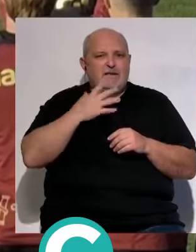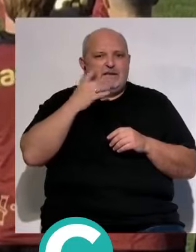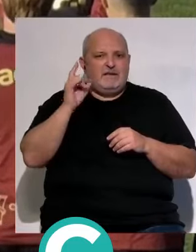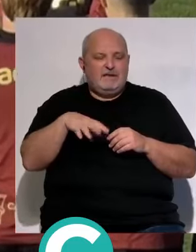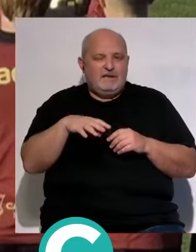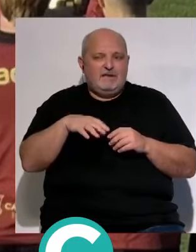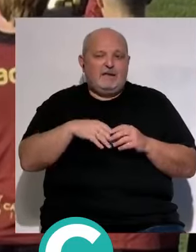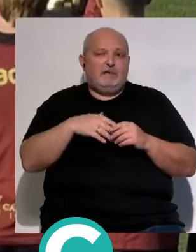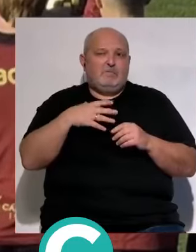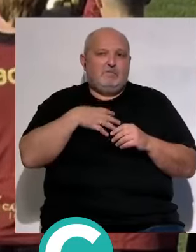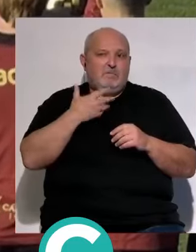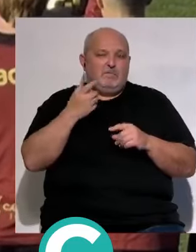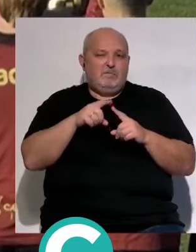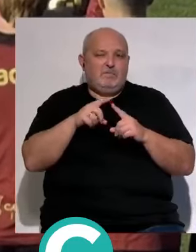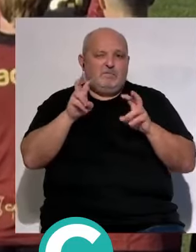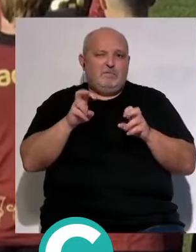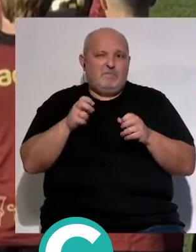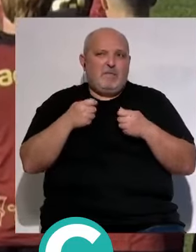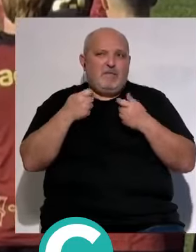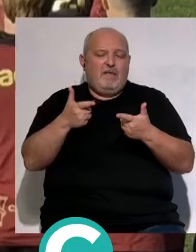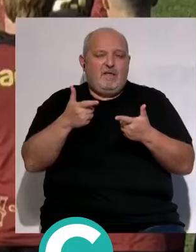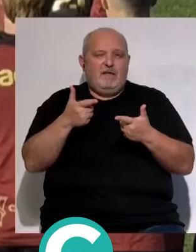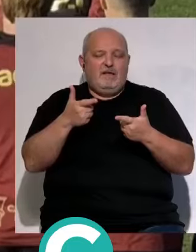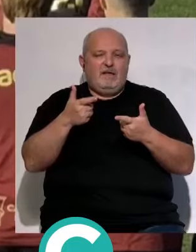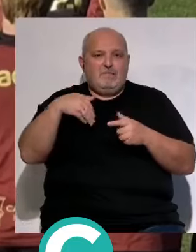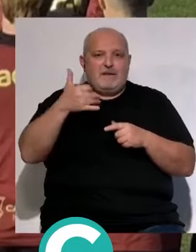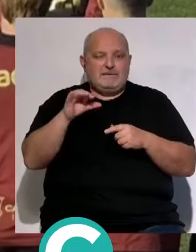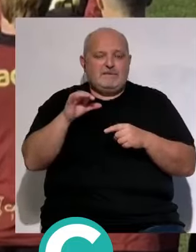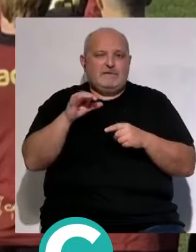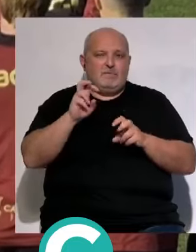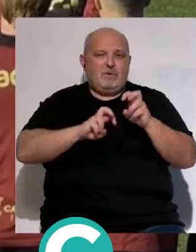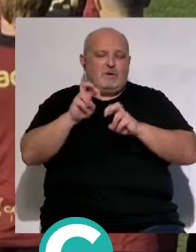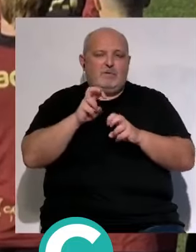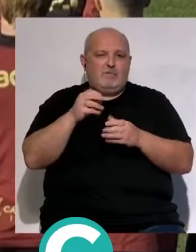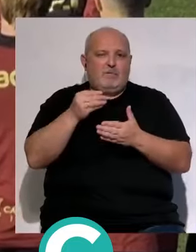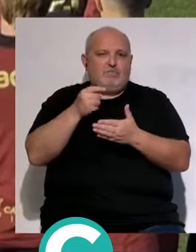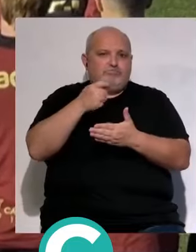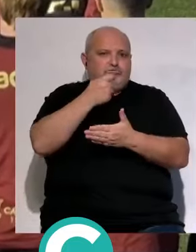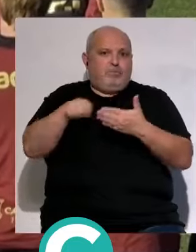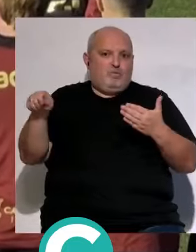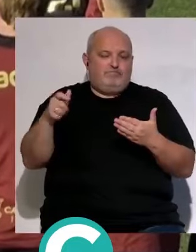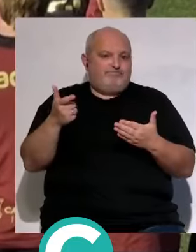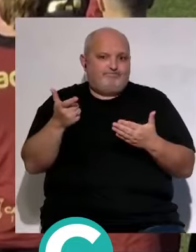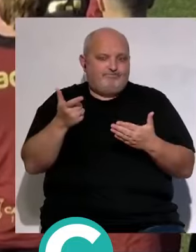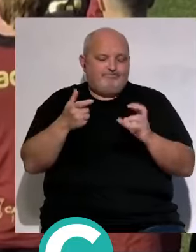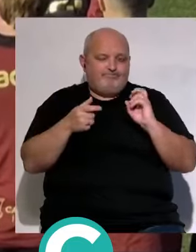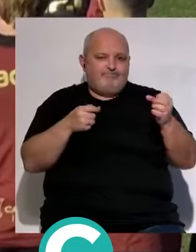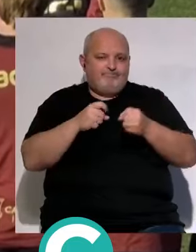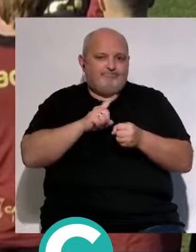y a lo mejor para para soltar a a Machi tenía que pagarle todas las fichas y al que viene